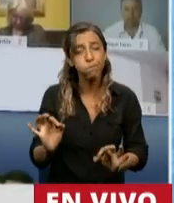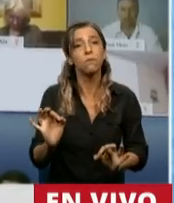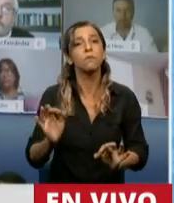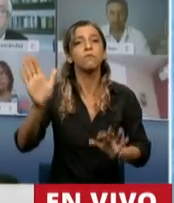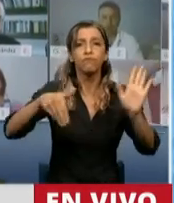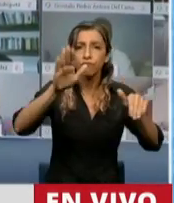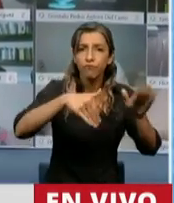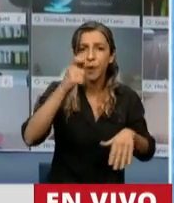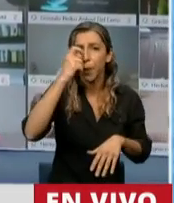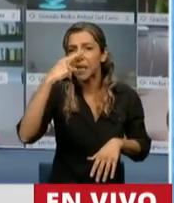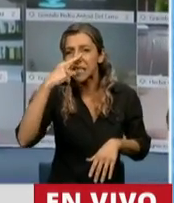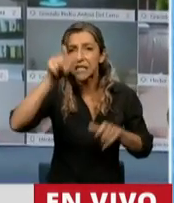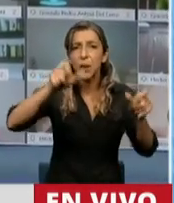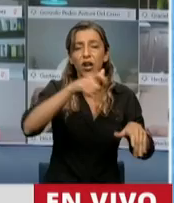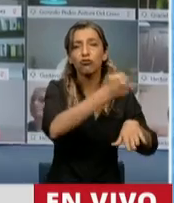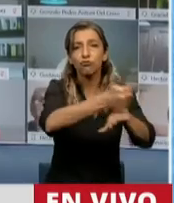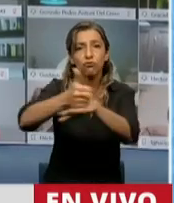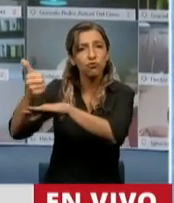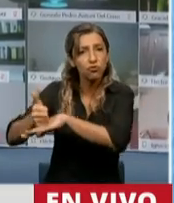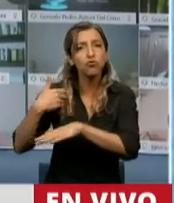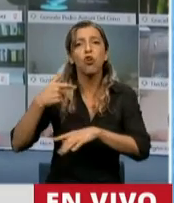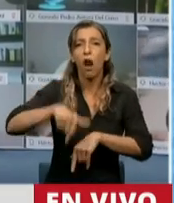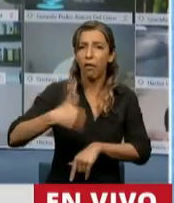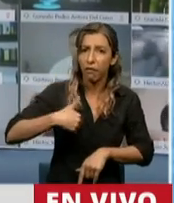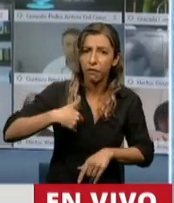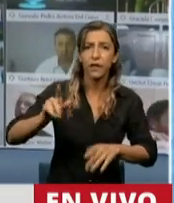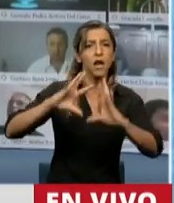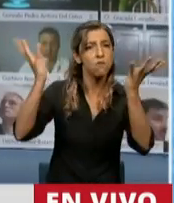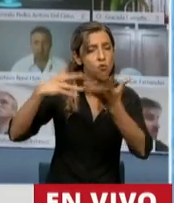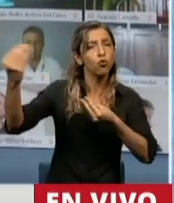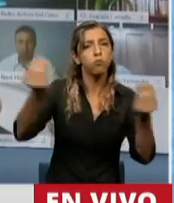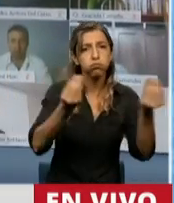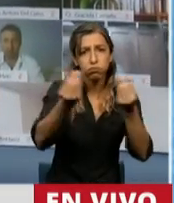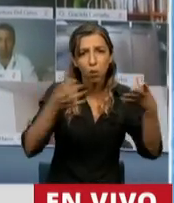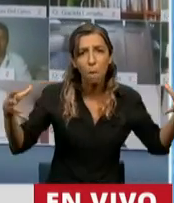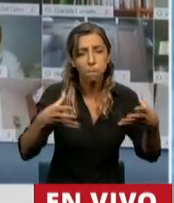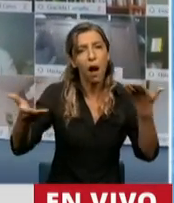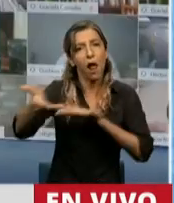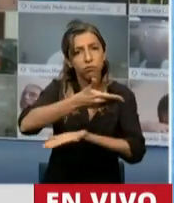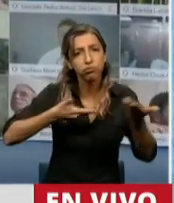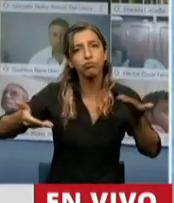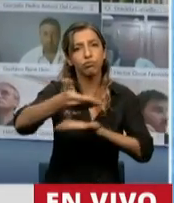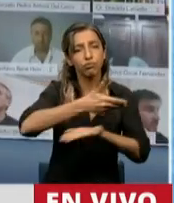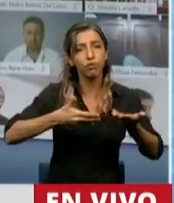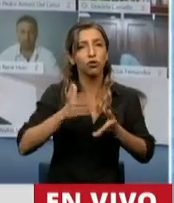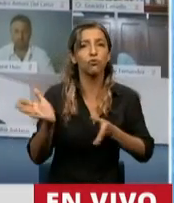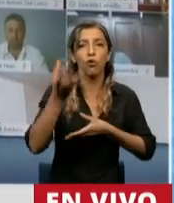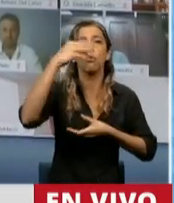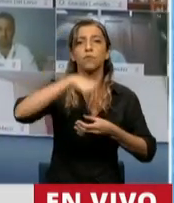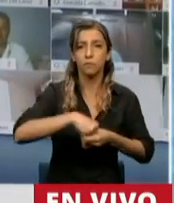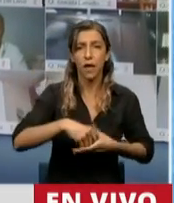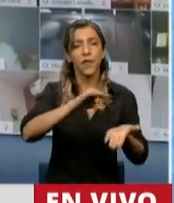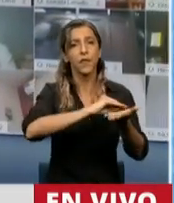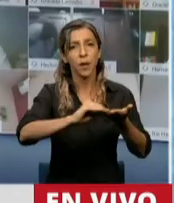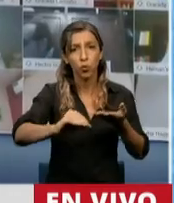expositores nacionales, internacionales. Hemos tenido la posibilidad de que participen diputados